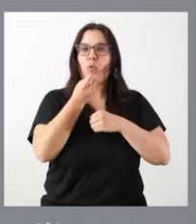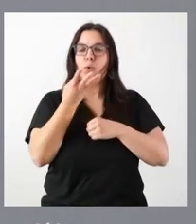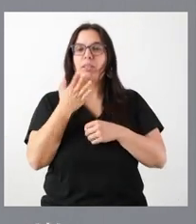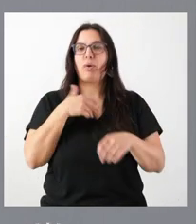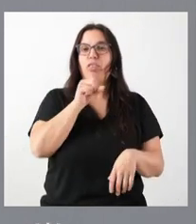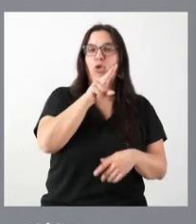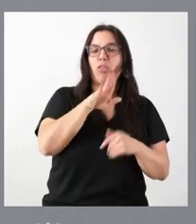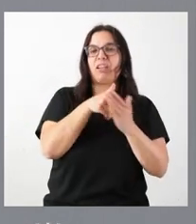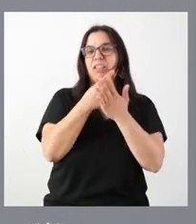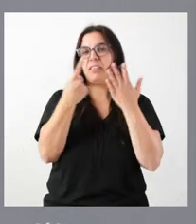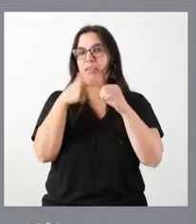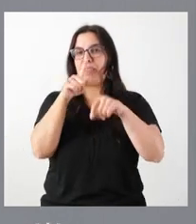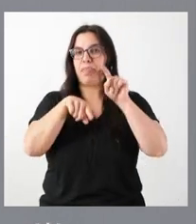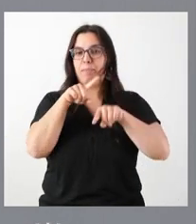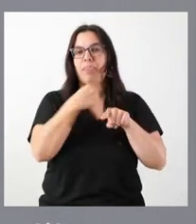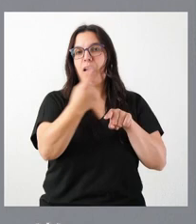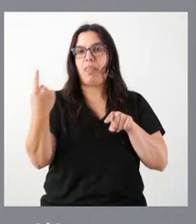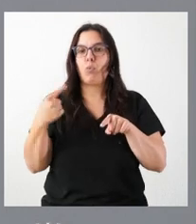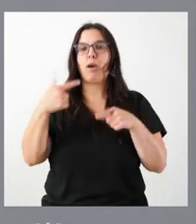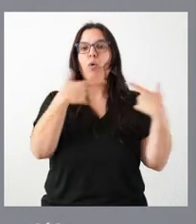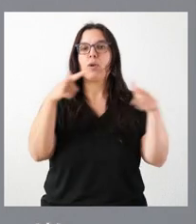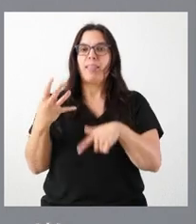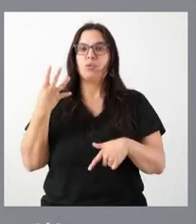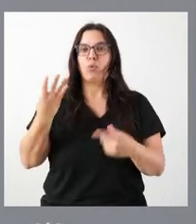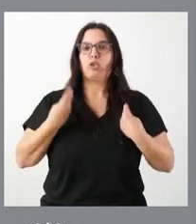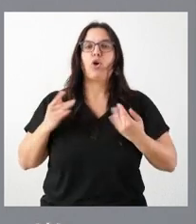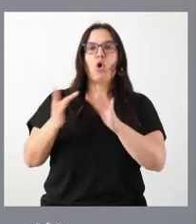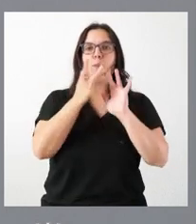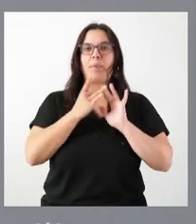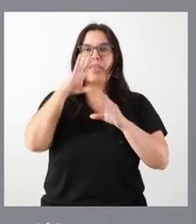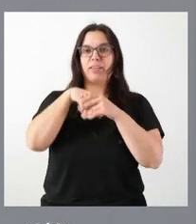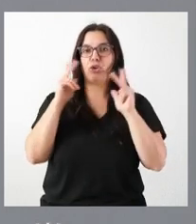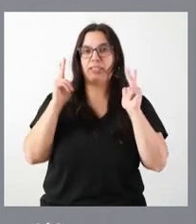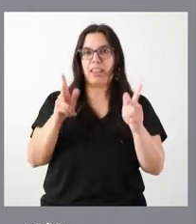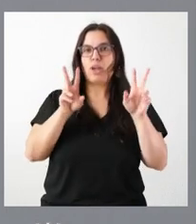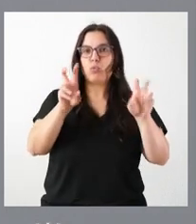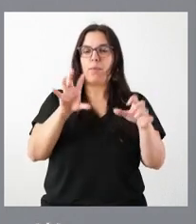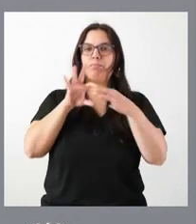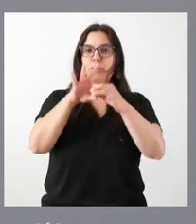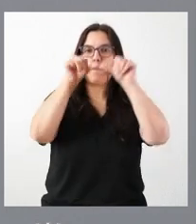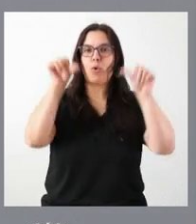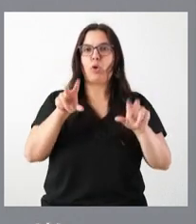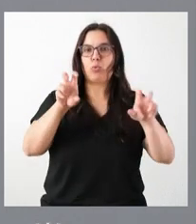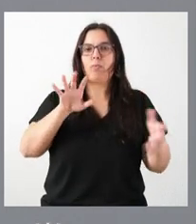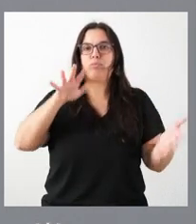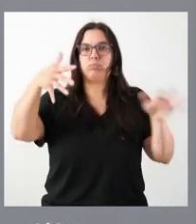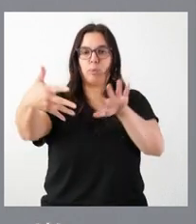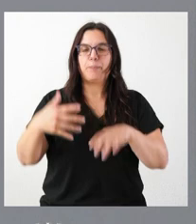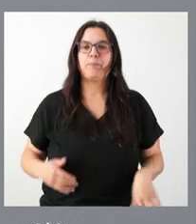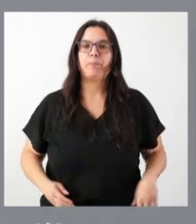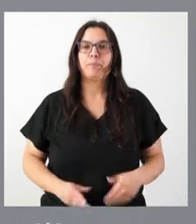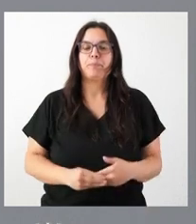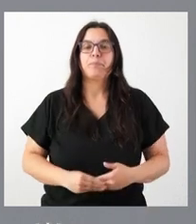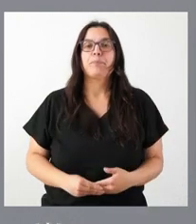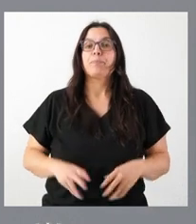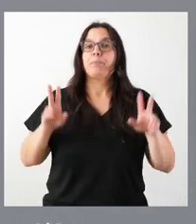y 16 plazas para cada una de estas cuatro unidades de residencia nuevas, de acuerdo con este modelo que venimos desarrollando. Y